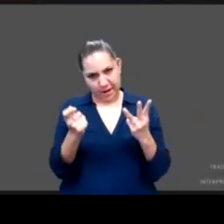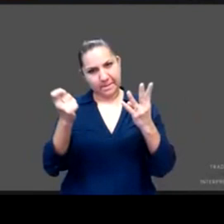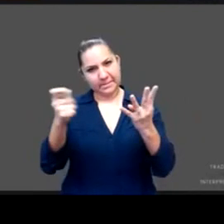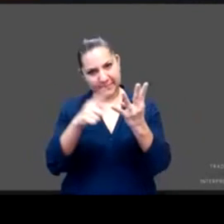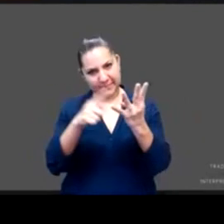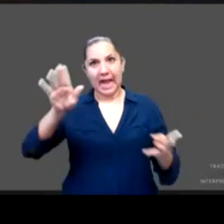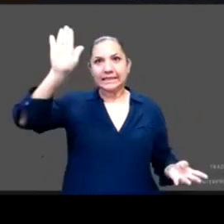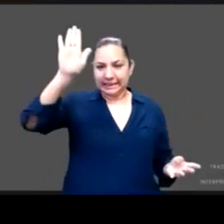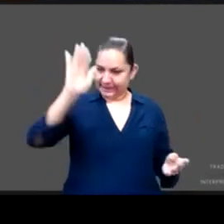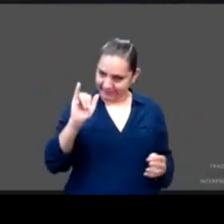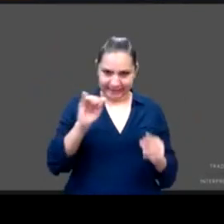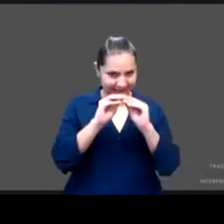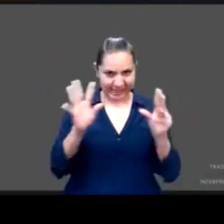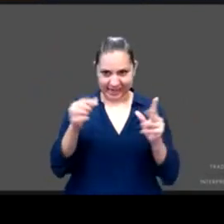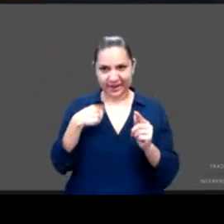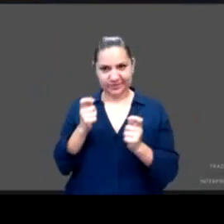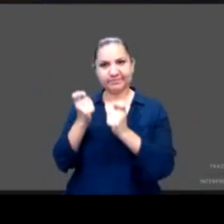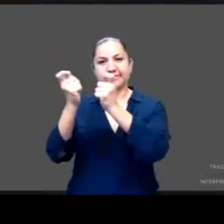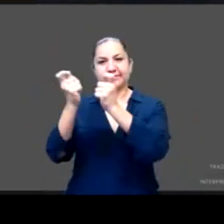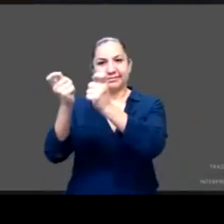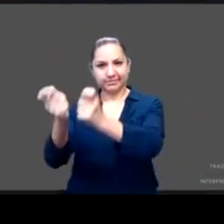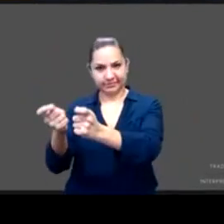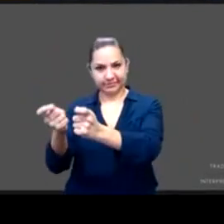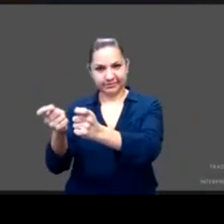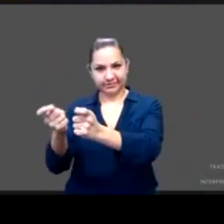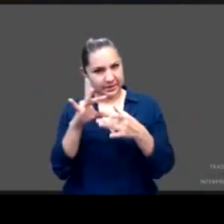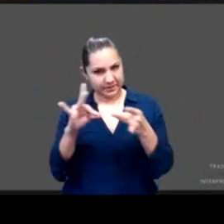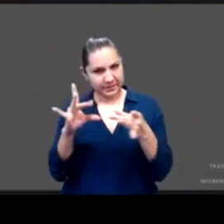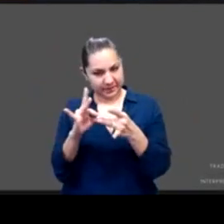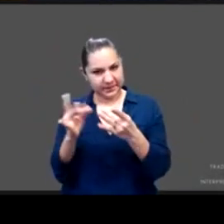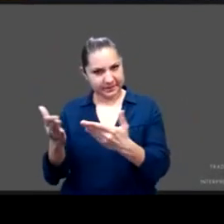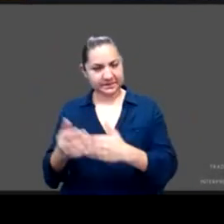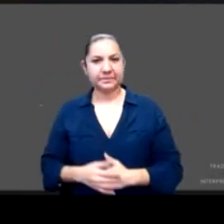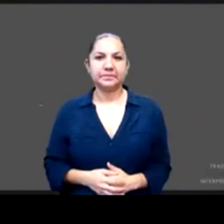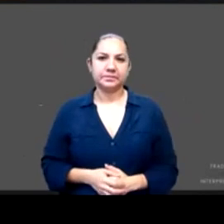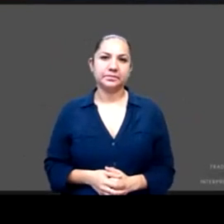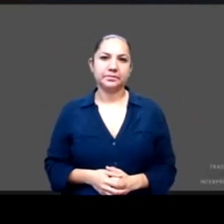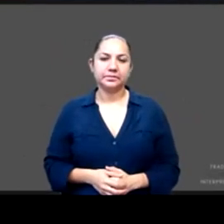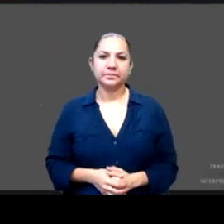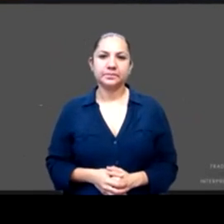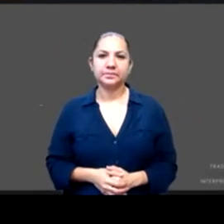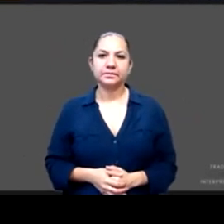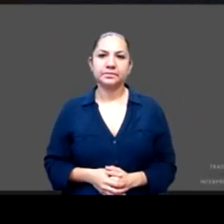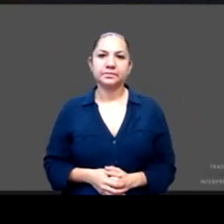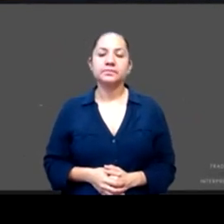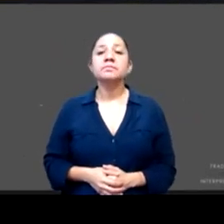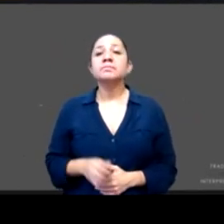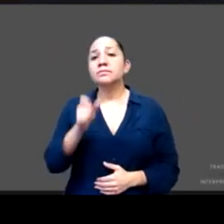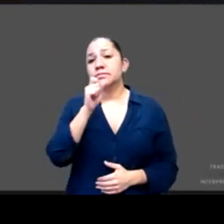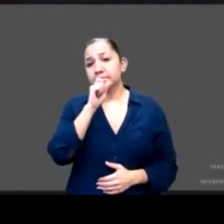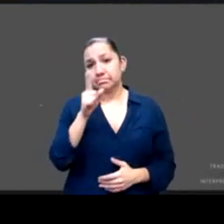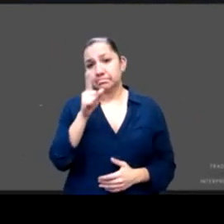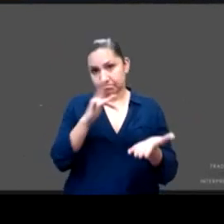que iba a ir cerrando este diálogo con tu intervención y bueno agradecemos muchísimo